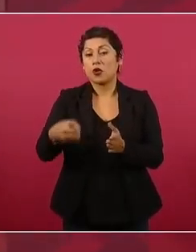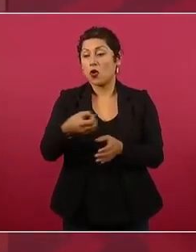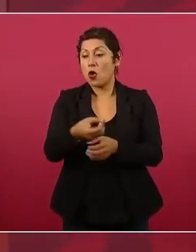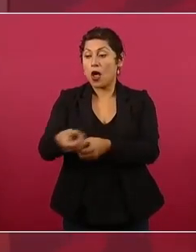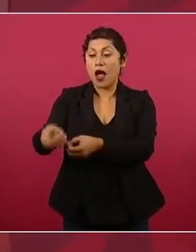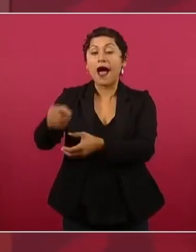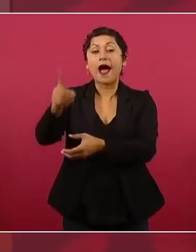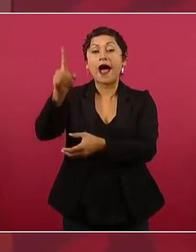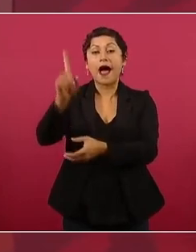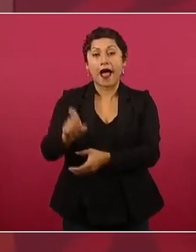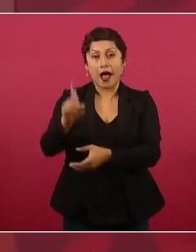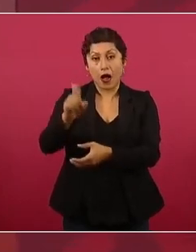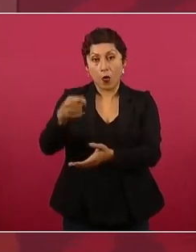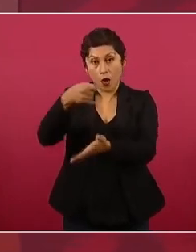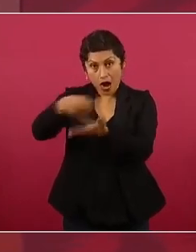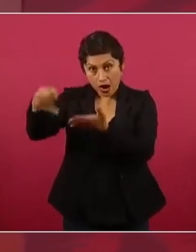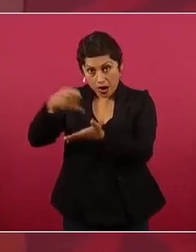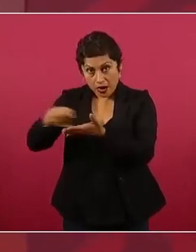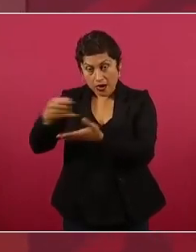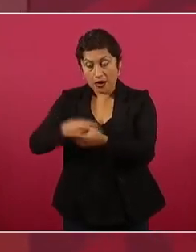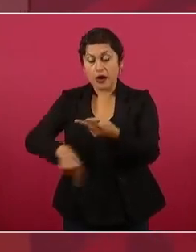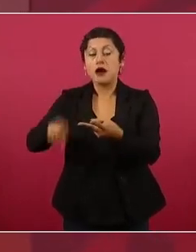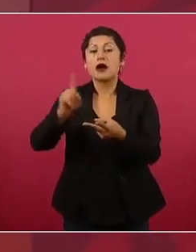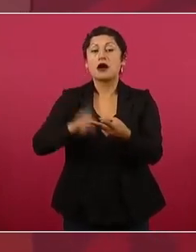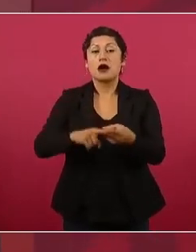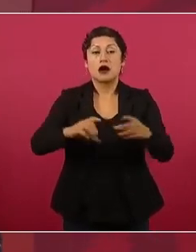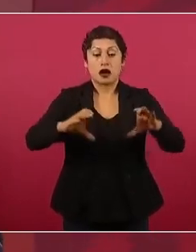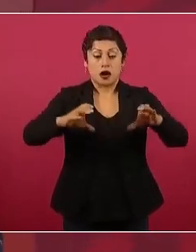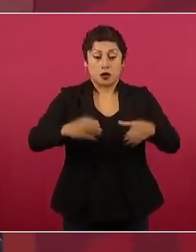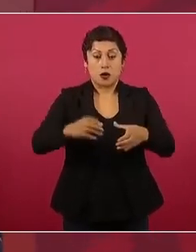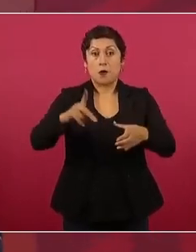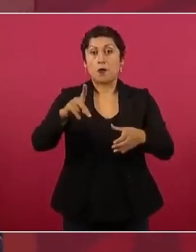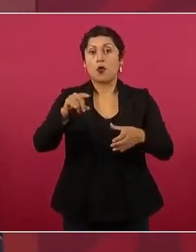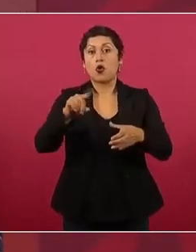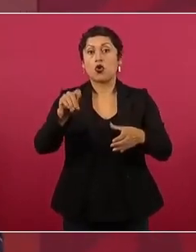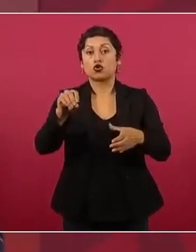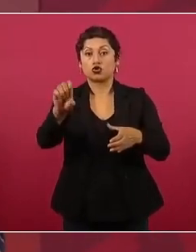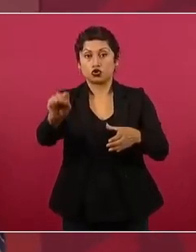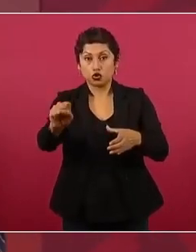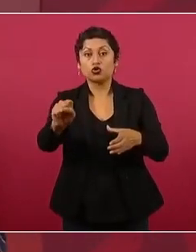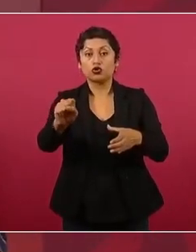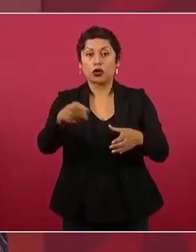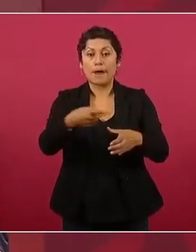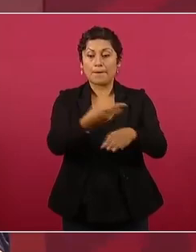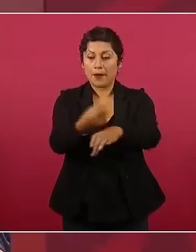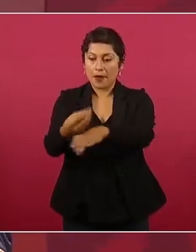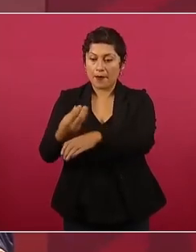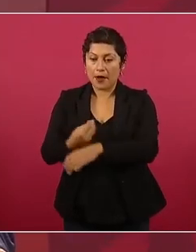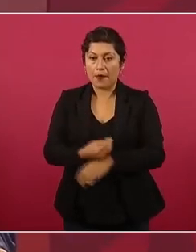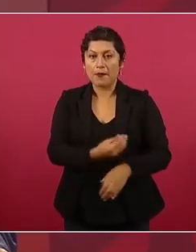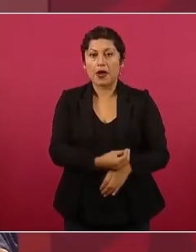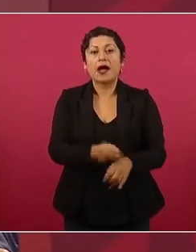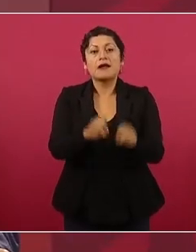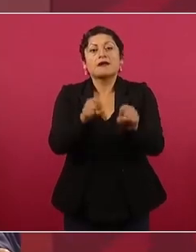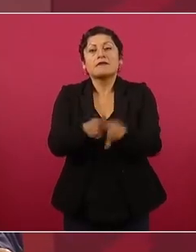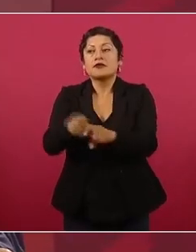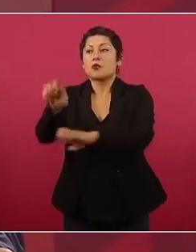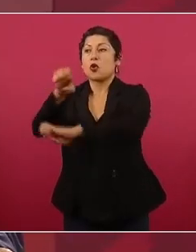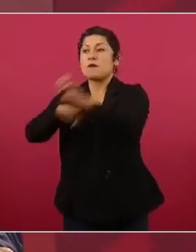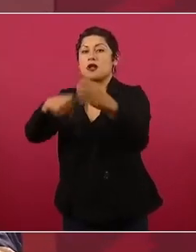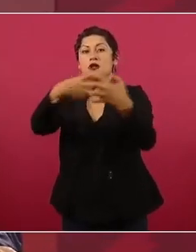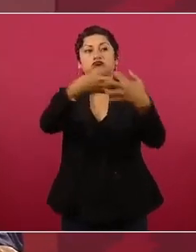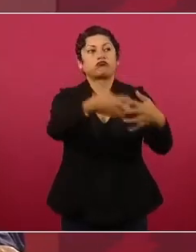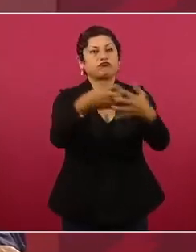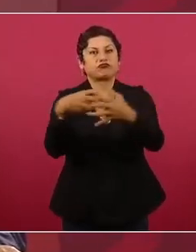la reparación de pozos y la aportación que está haciendo la industria, pero de todas